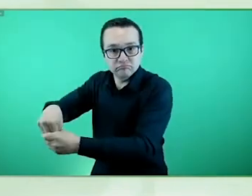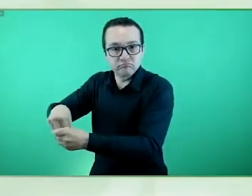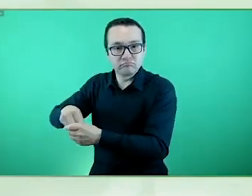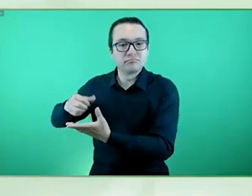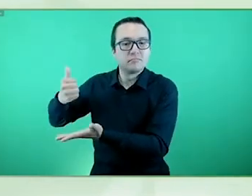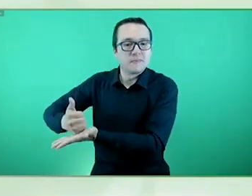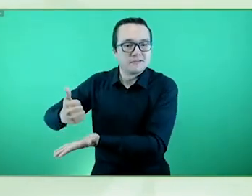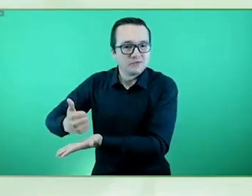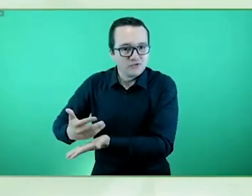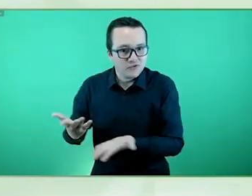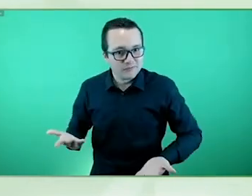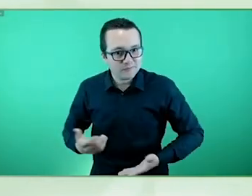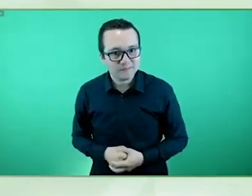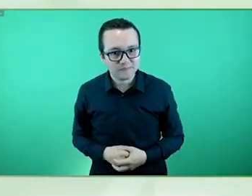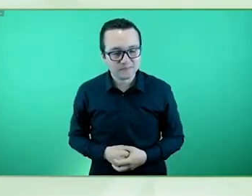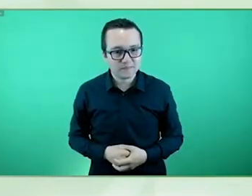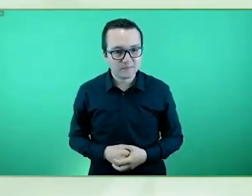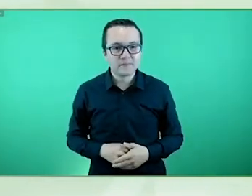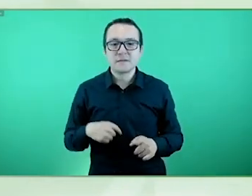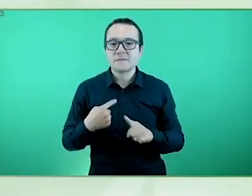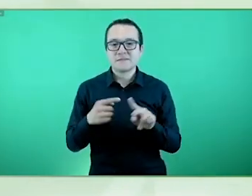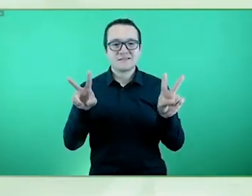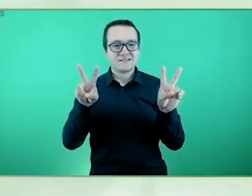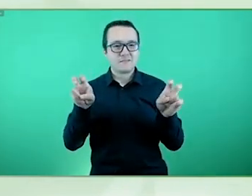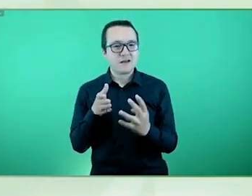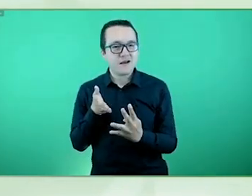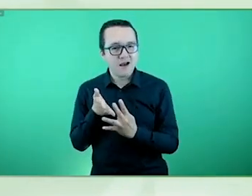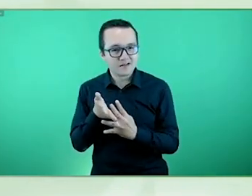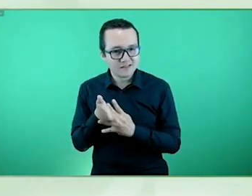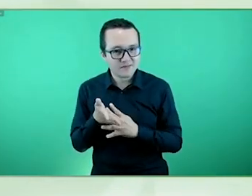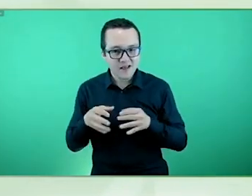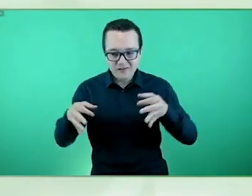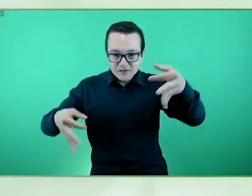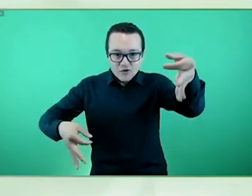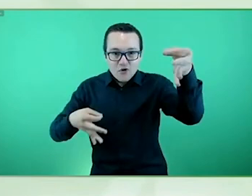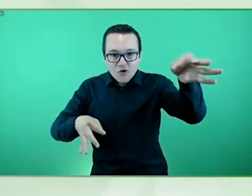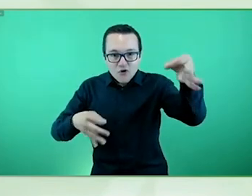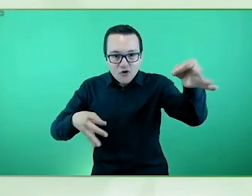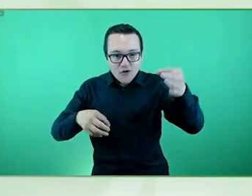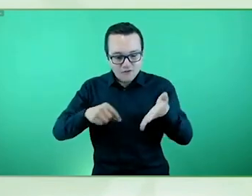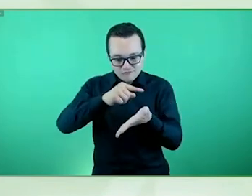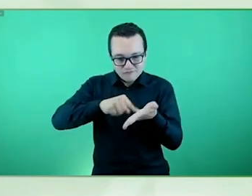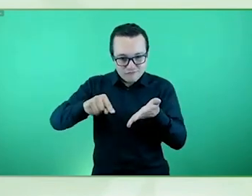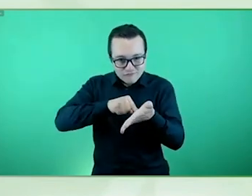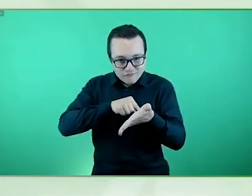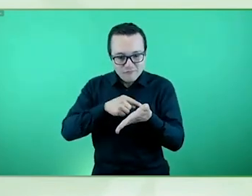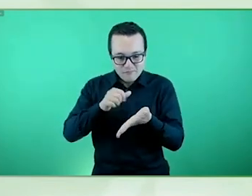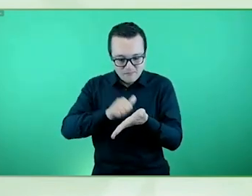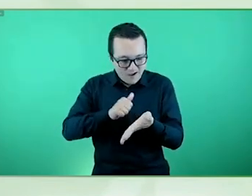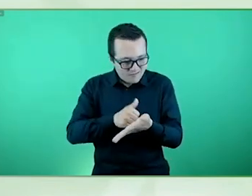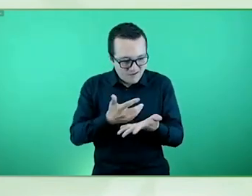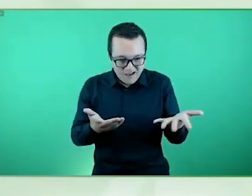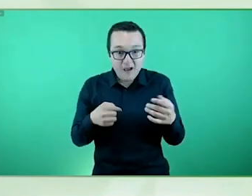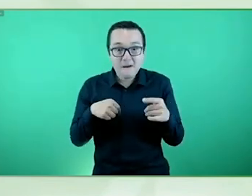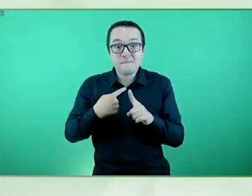el tema de la accesibilidad de las papeletas y material de voto y de los colegios electorales.